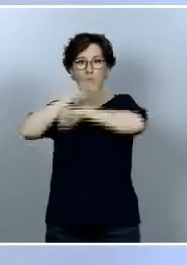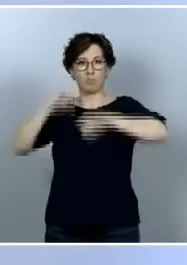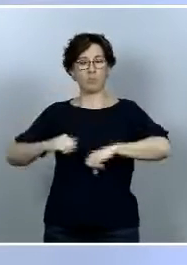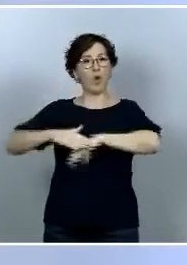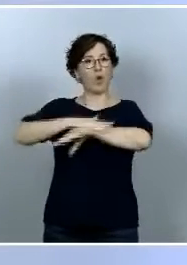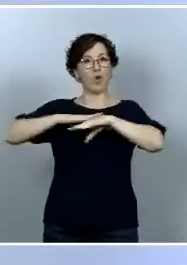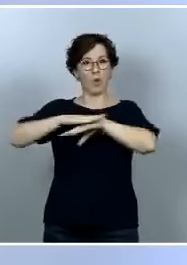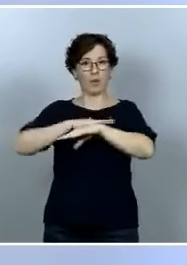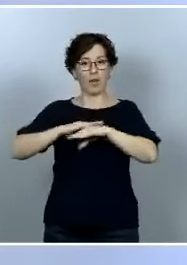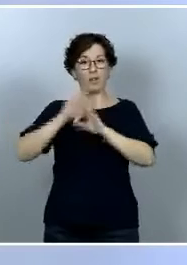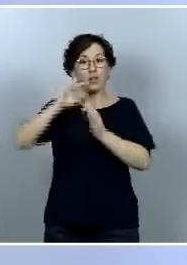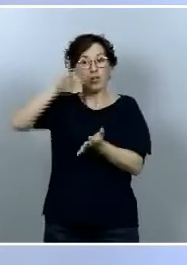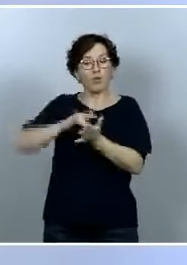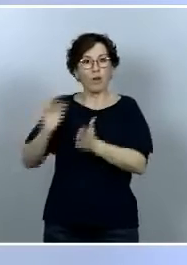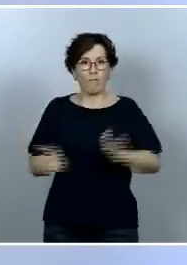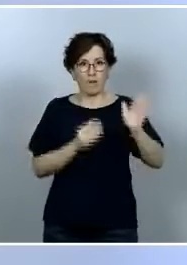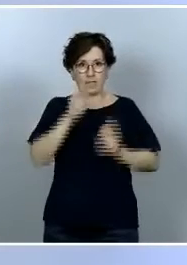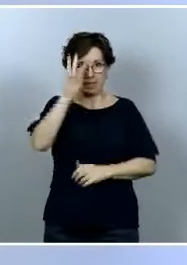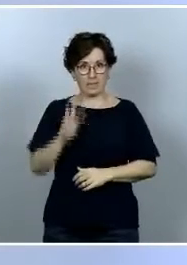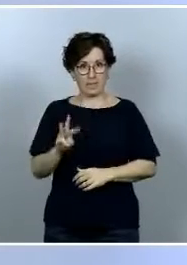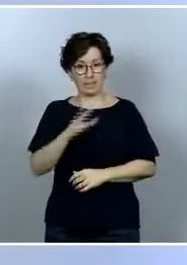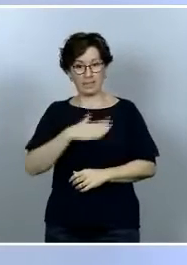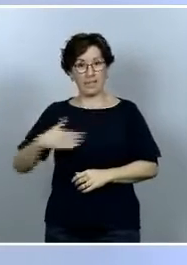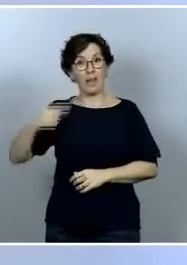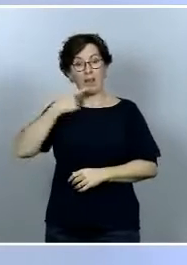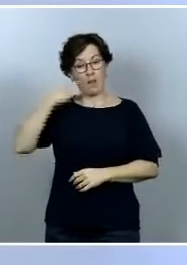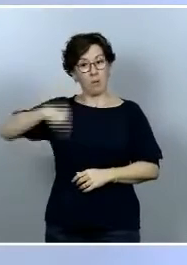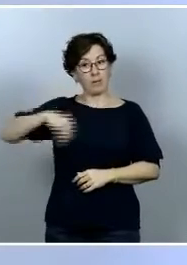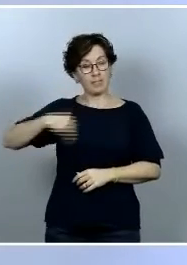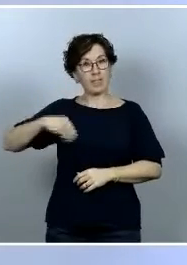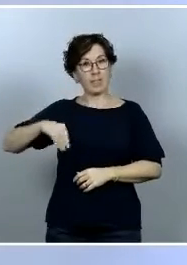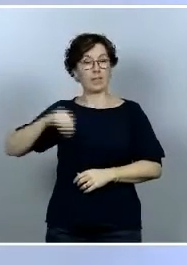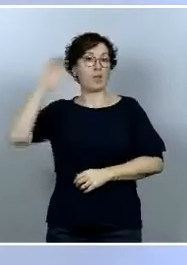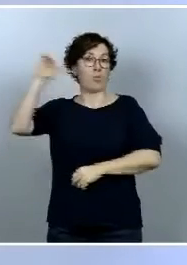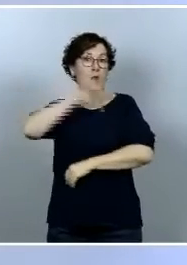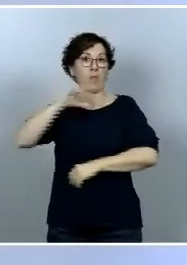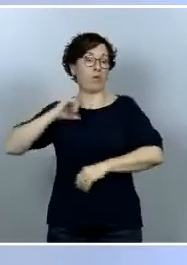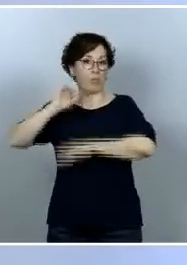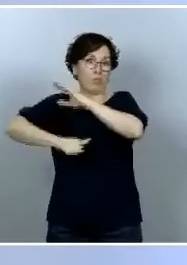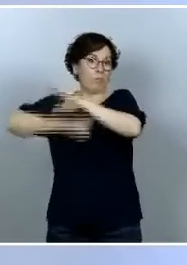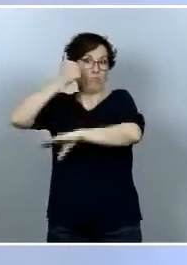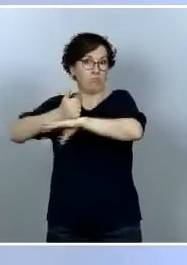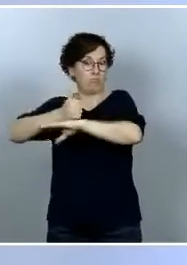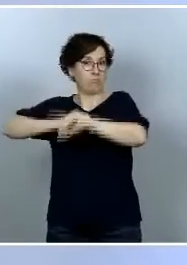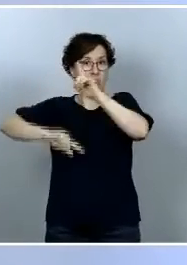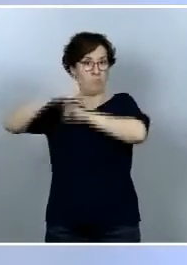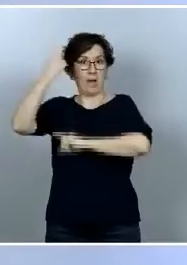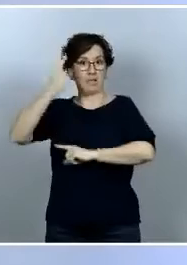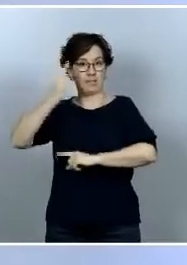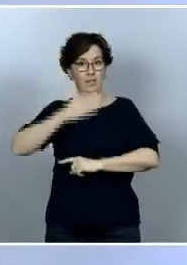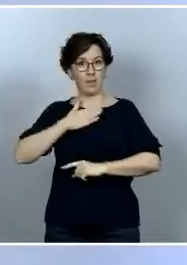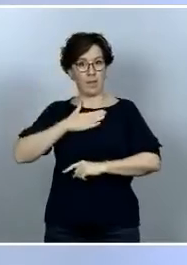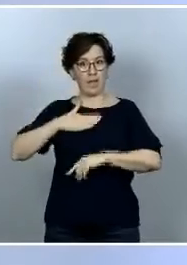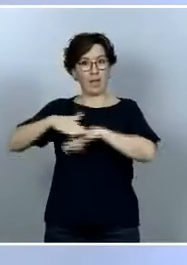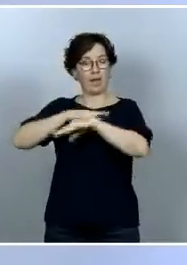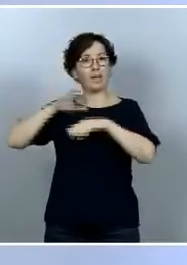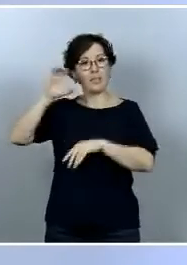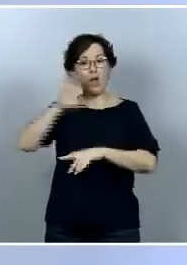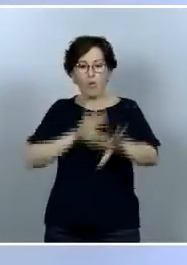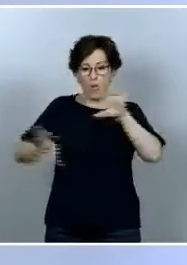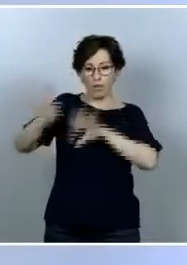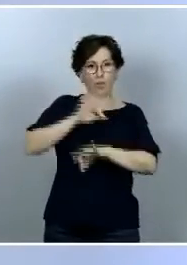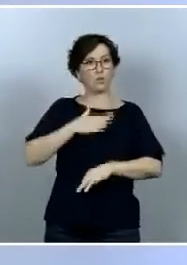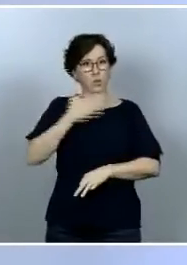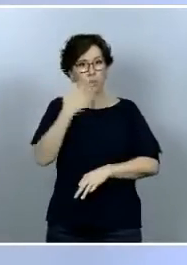Esto quiere decir que el presidente de la comunidad autónoma como máxima autoridad ordinaria del Estado va a poder tomar decisiones en cuanto a actividades,